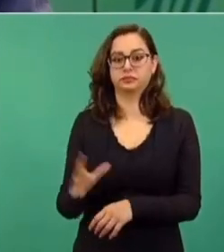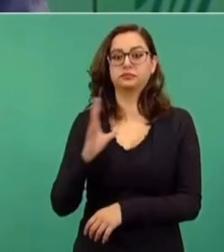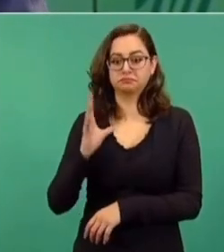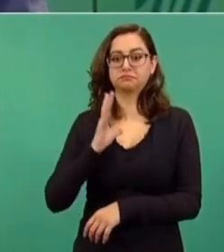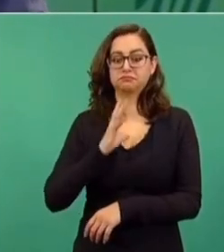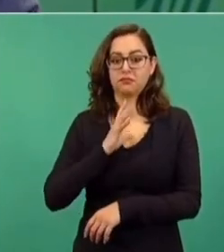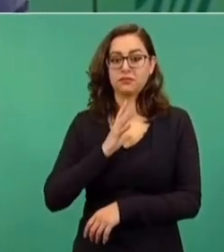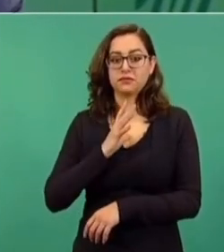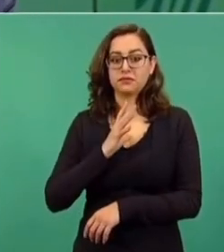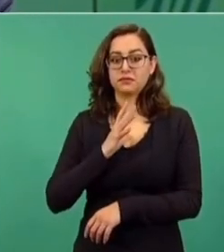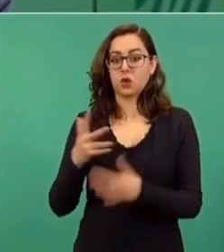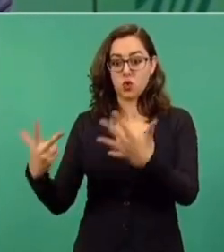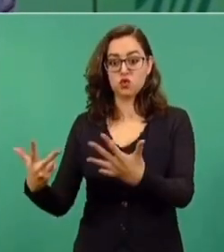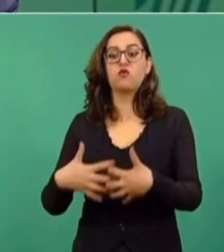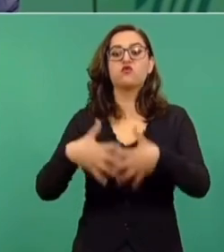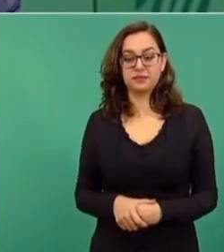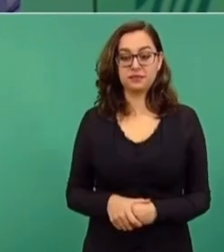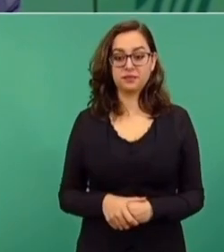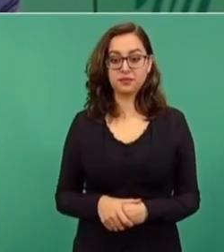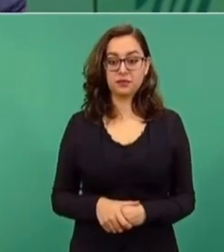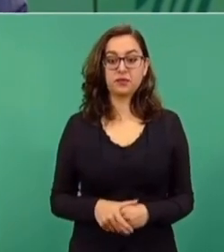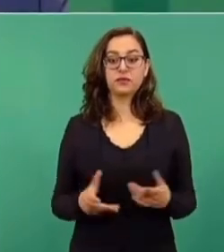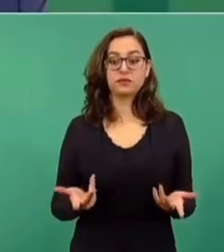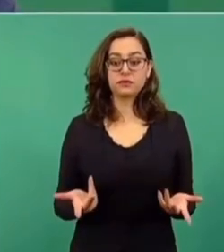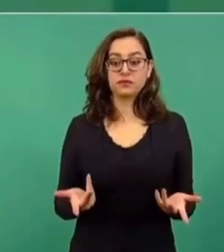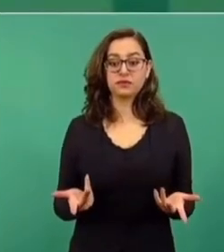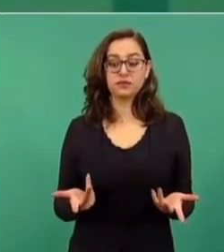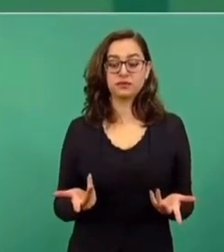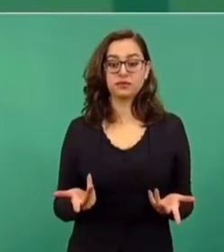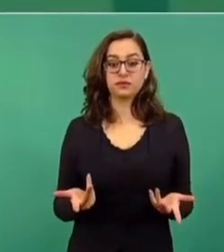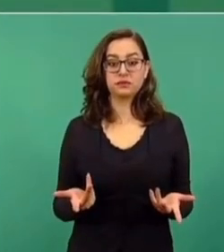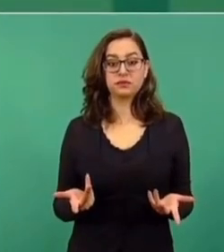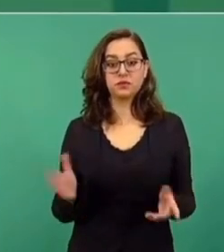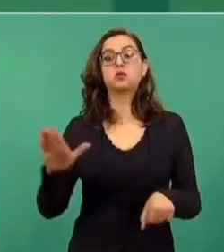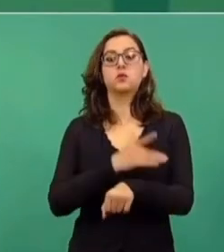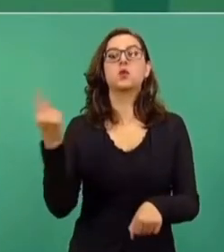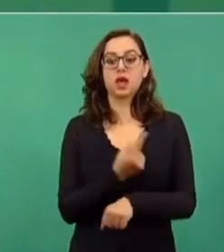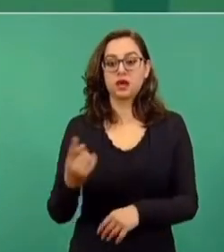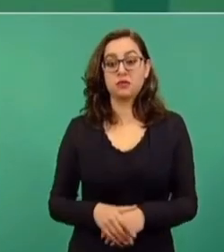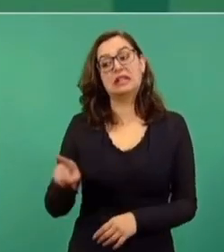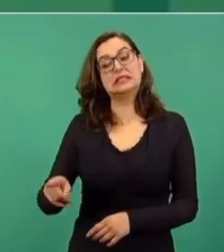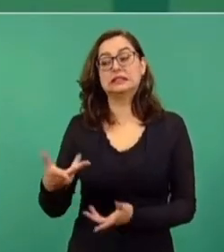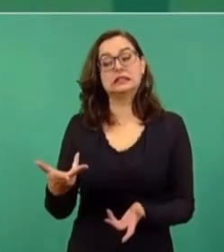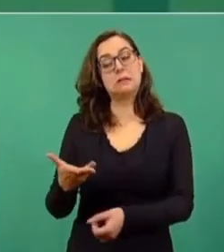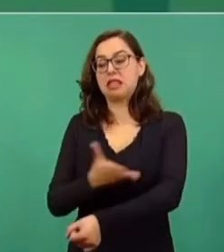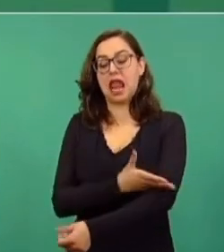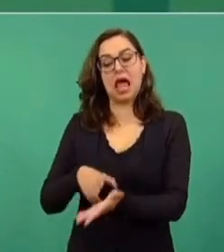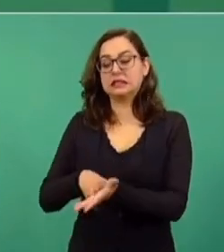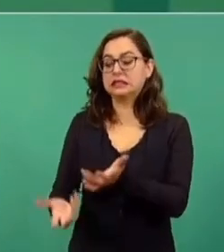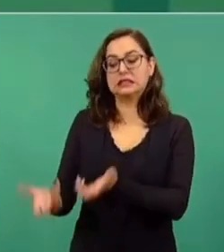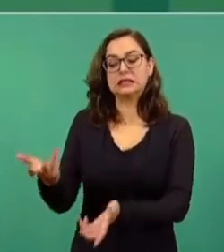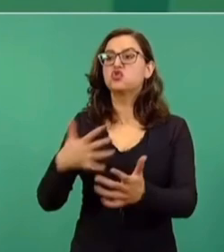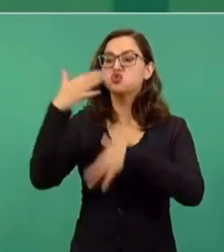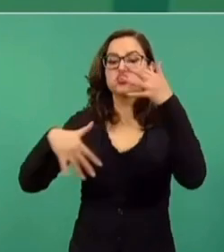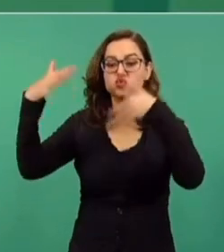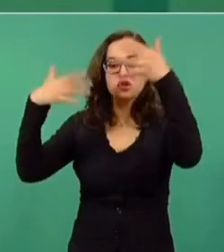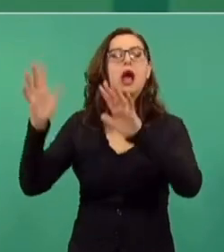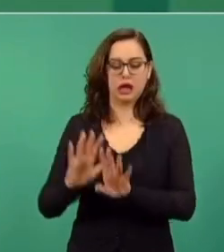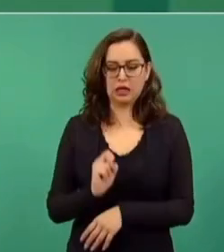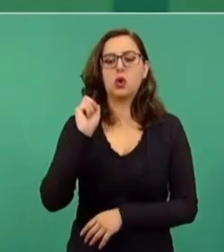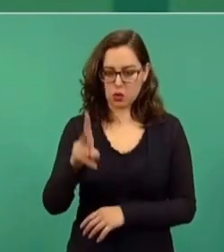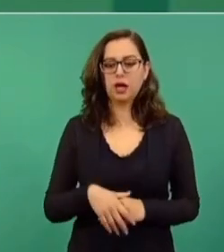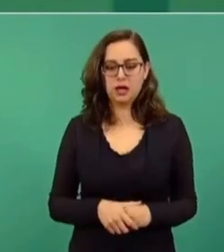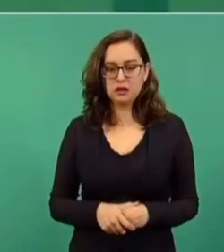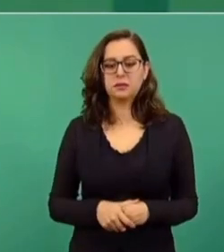carbonífera. Hay una trabajando. Porque ahí sí, toda la justificación es contaminación. Pero bueno,